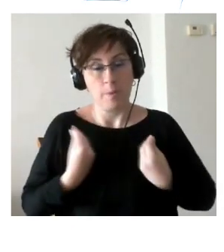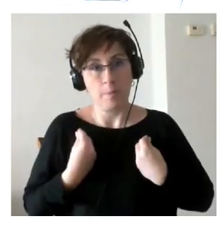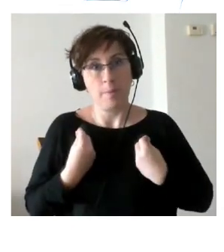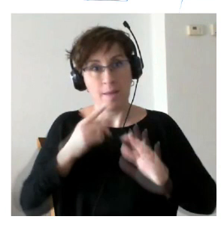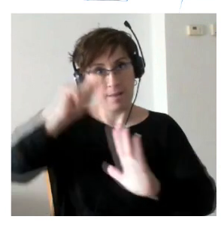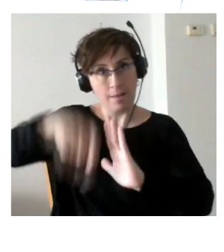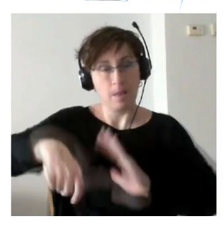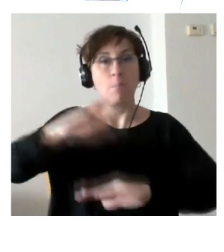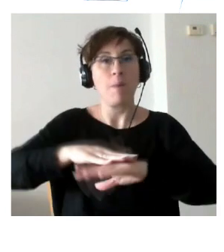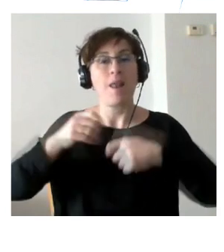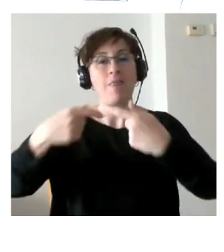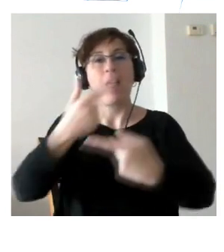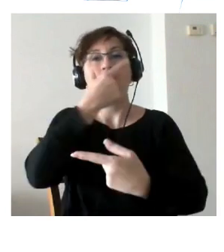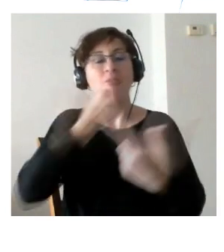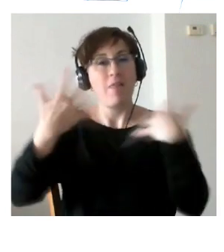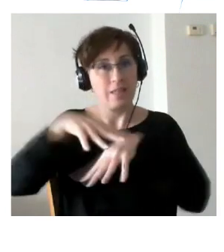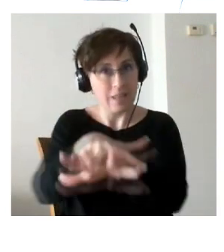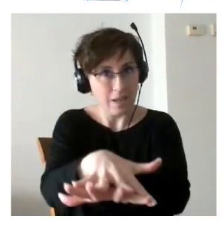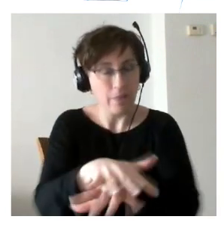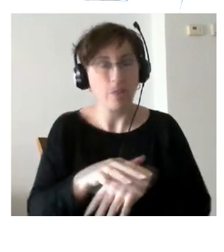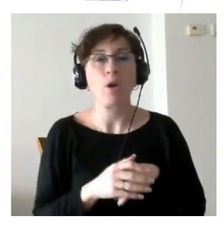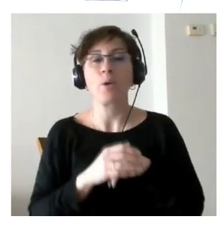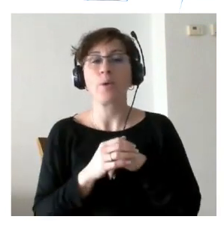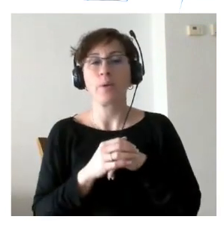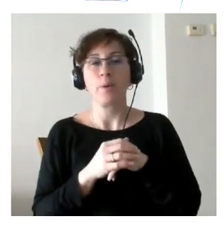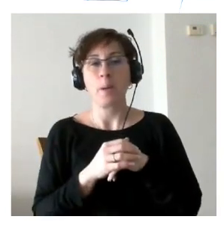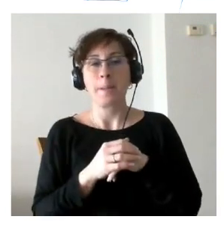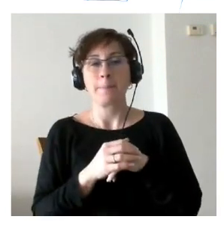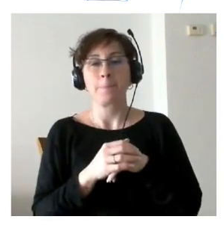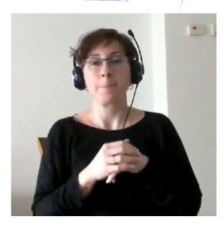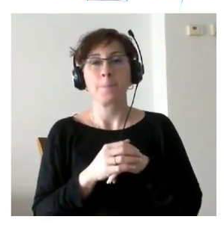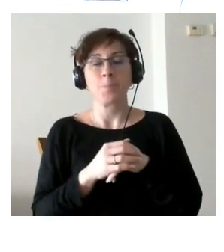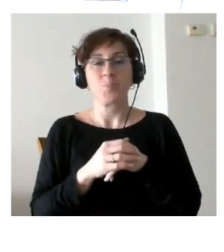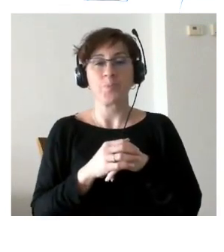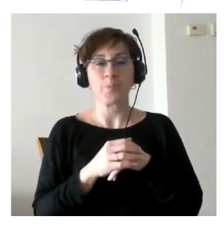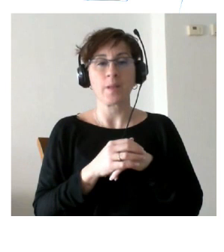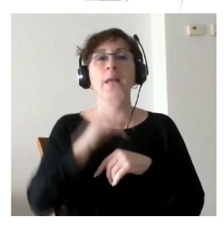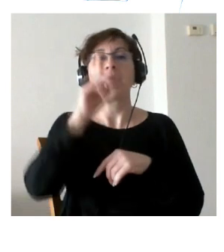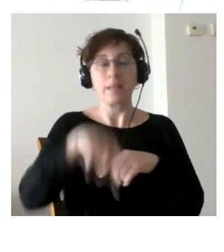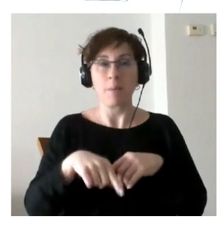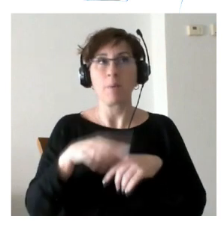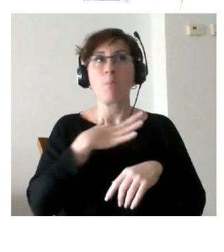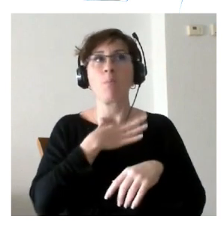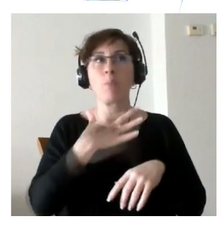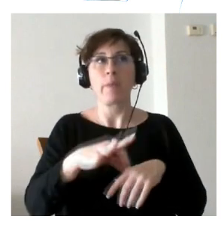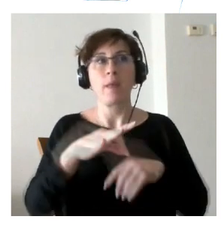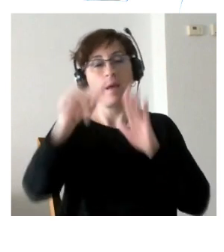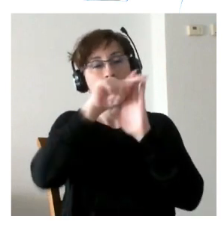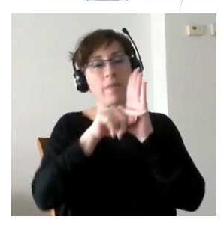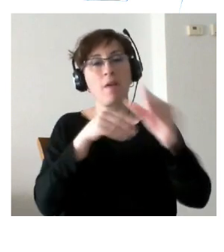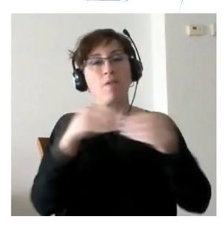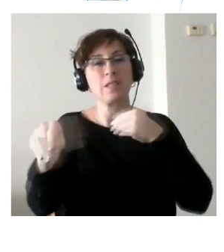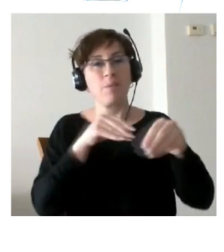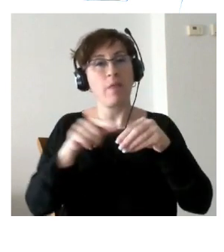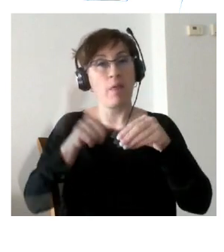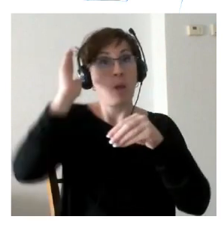integración y el último aspecto es que se pudieran aplicar medidas de flexibilización de la pena y esto